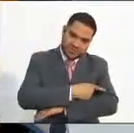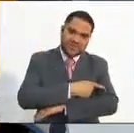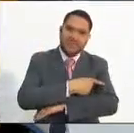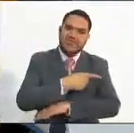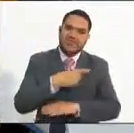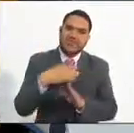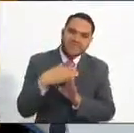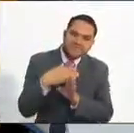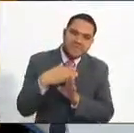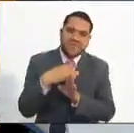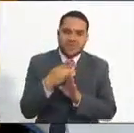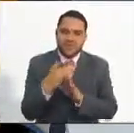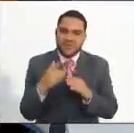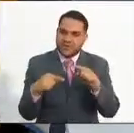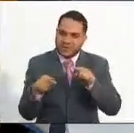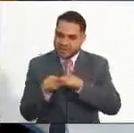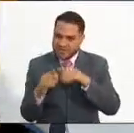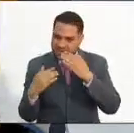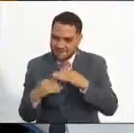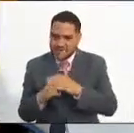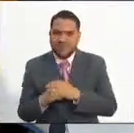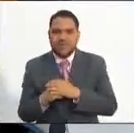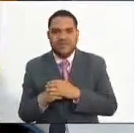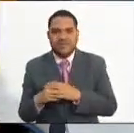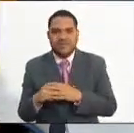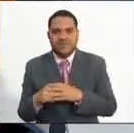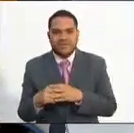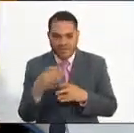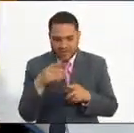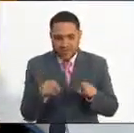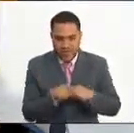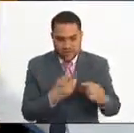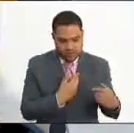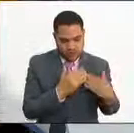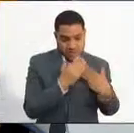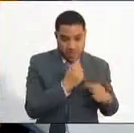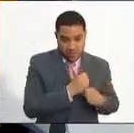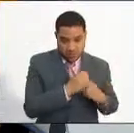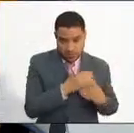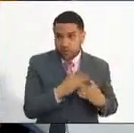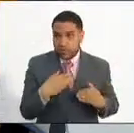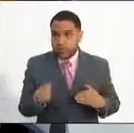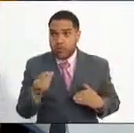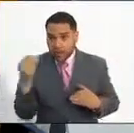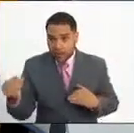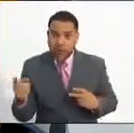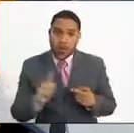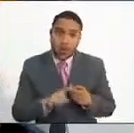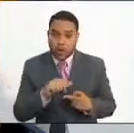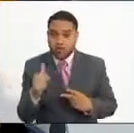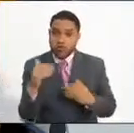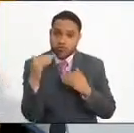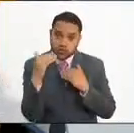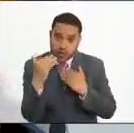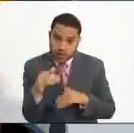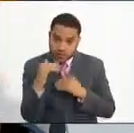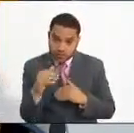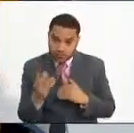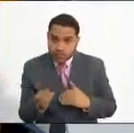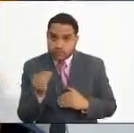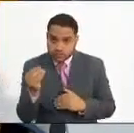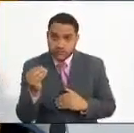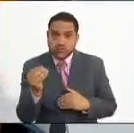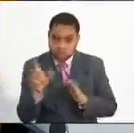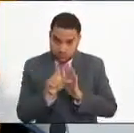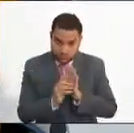asesor y profesional y de un salario mínimo diario legal vigente para los empleos técnico y asistencial. Recaudado el valor por